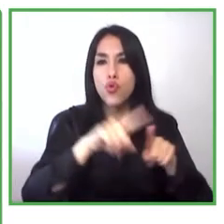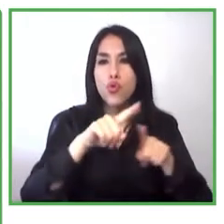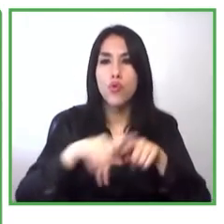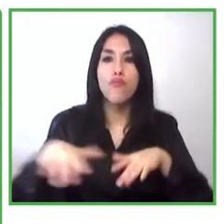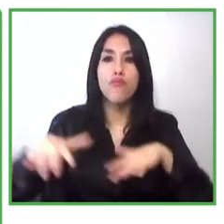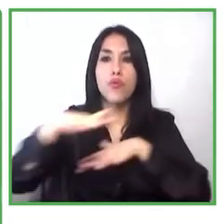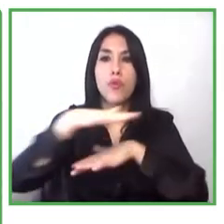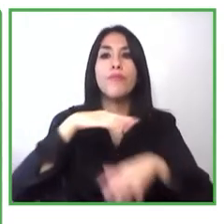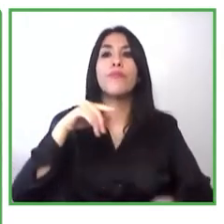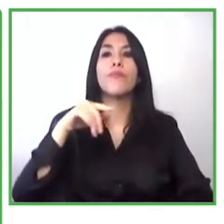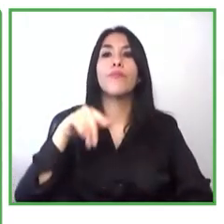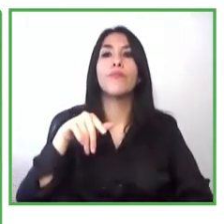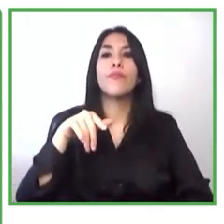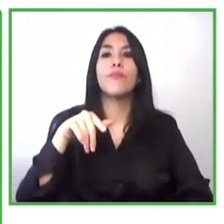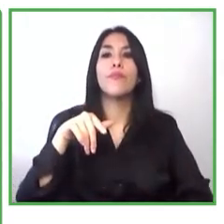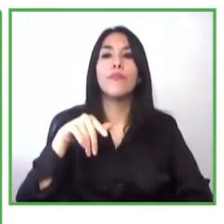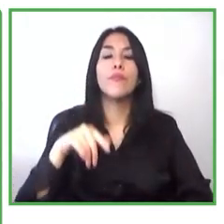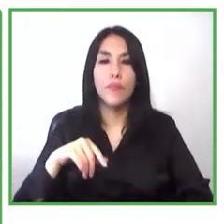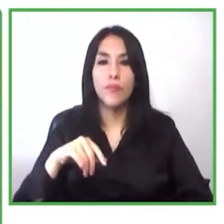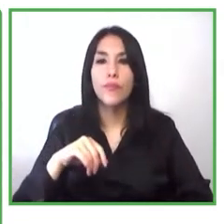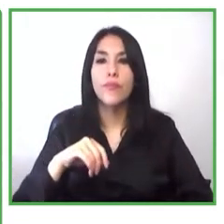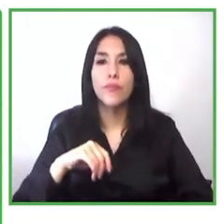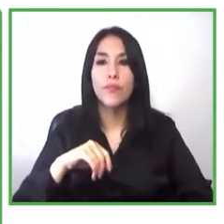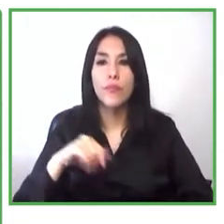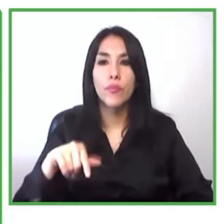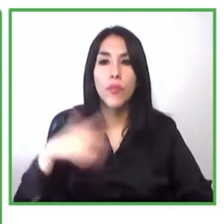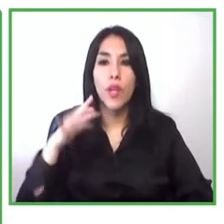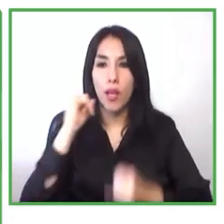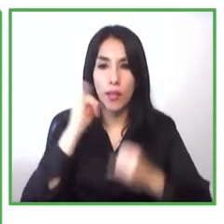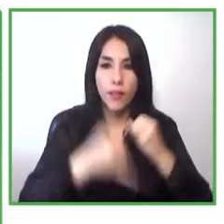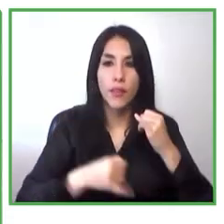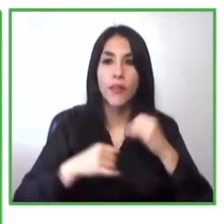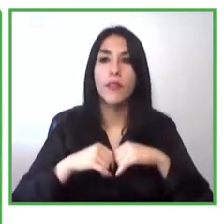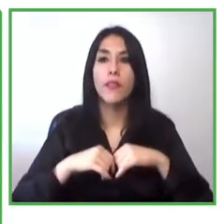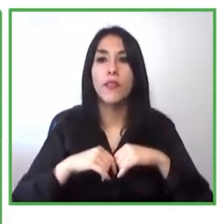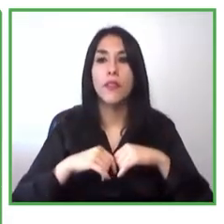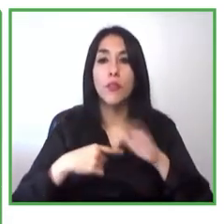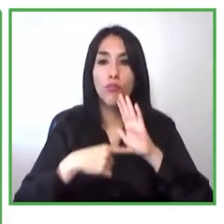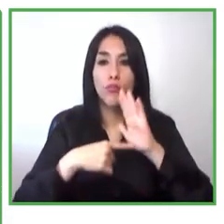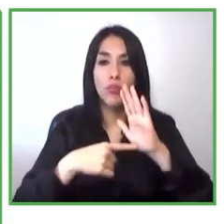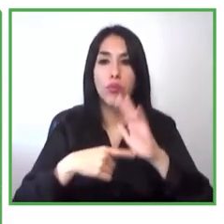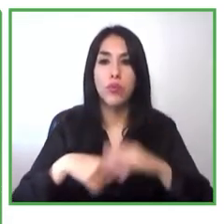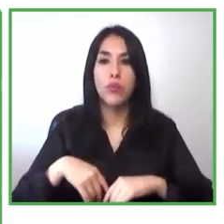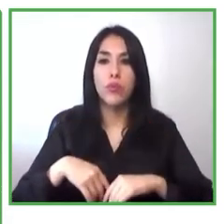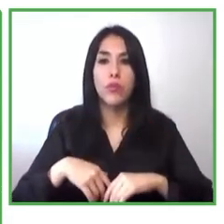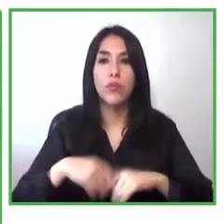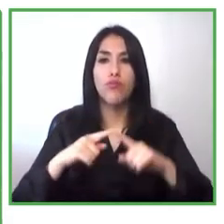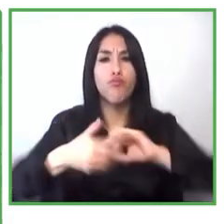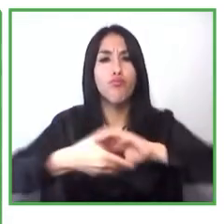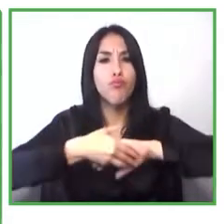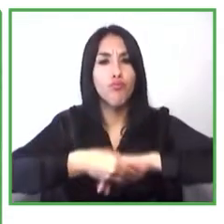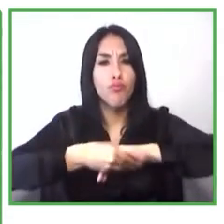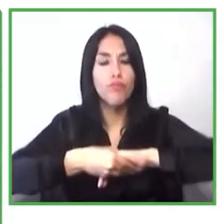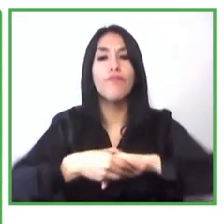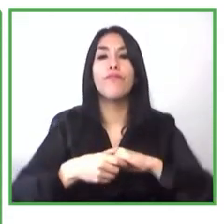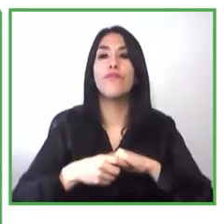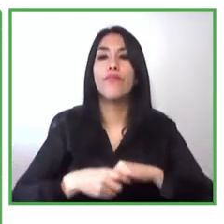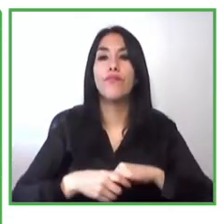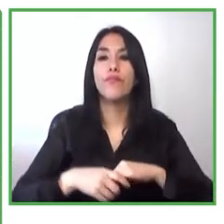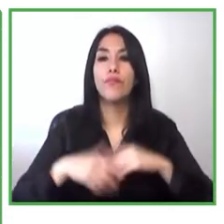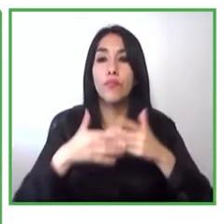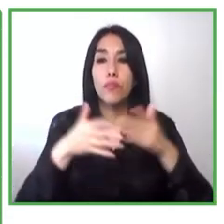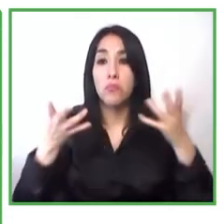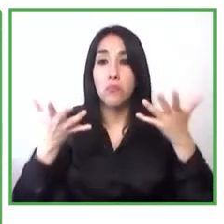Y por último, que son una buena muestra de las alianzas. Si ustedes analizan los casos que se van a presentar hoy, hay